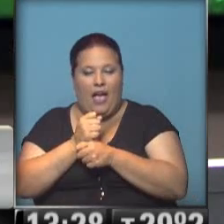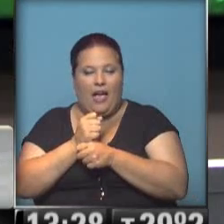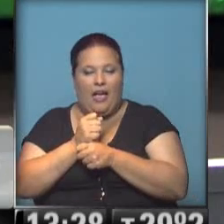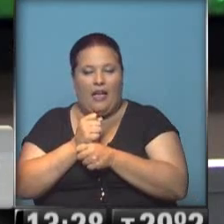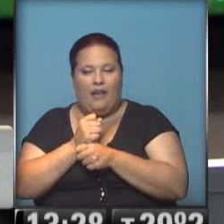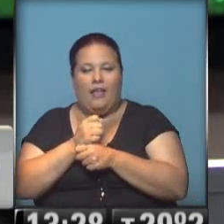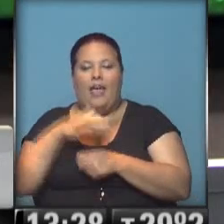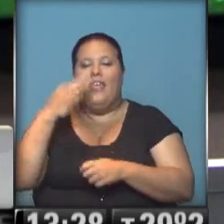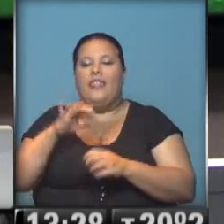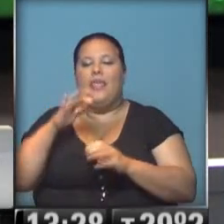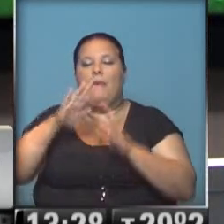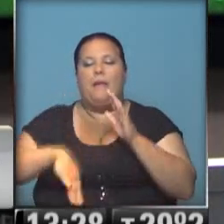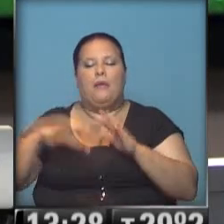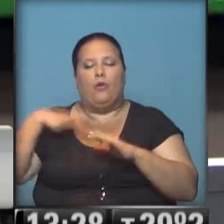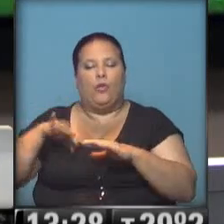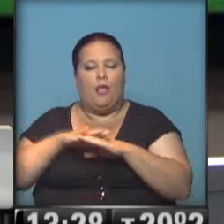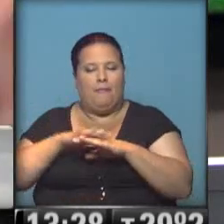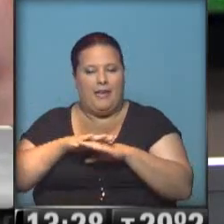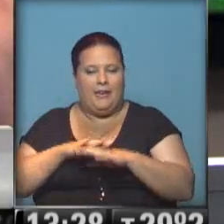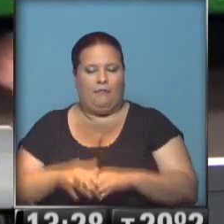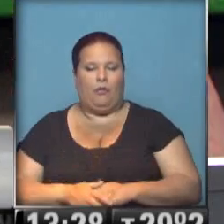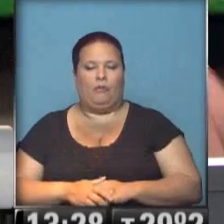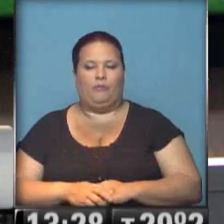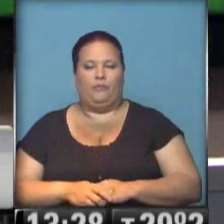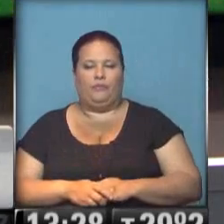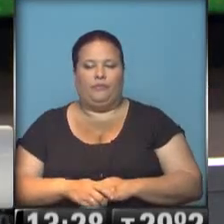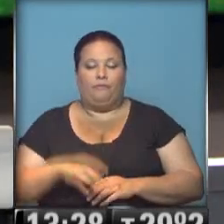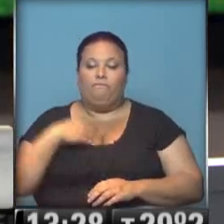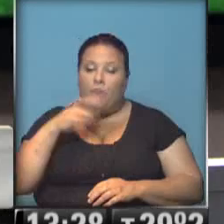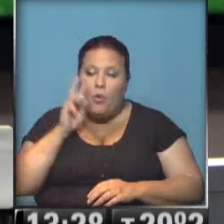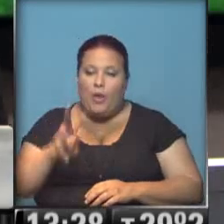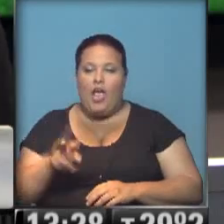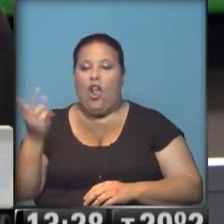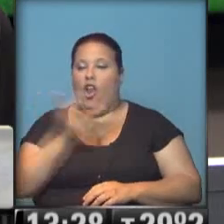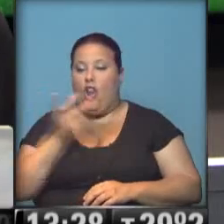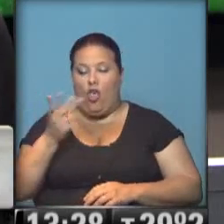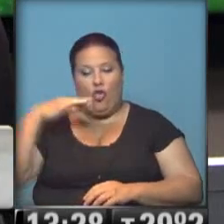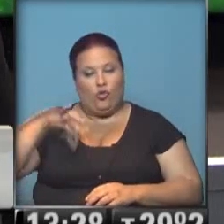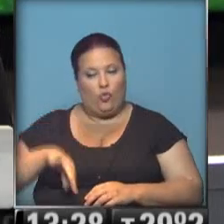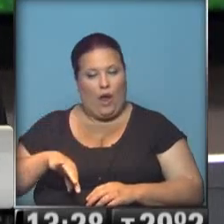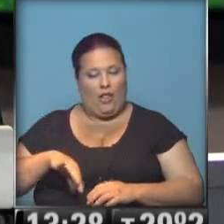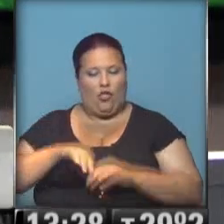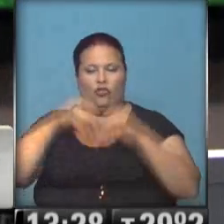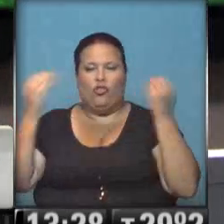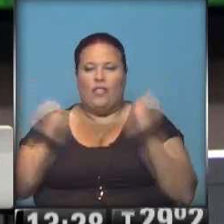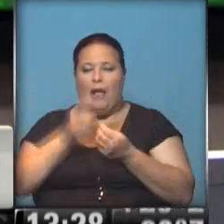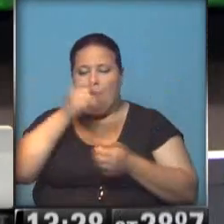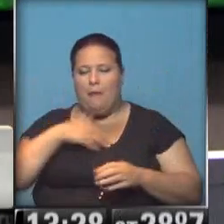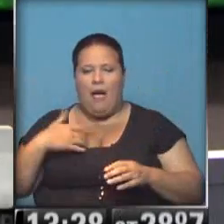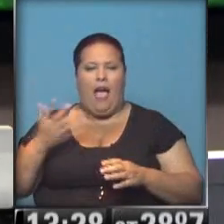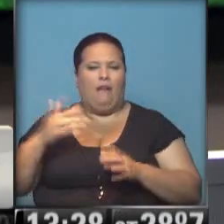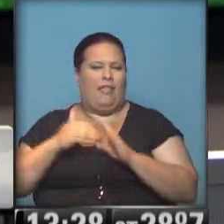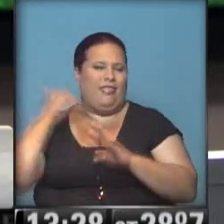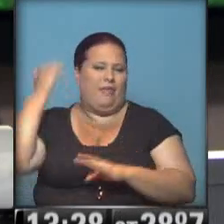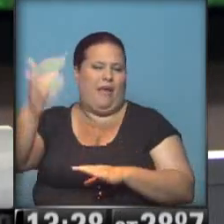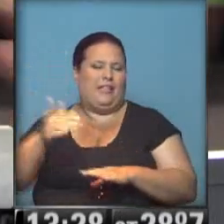tiene que ser por debajo del salario mínimo vital y móvil. Lo que veo que entre ambos salarios brutos de tus padres, ampliamente